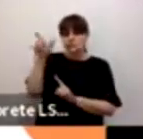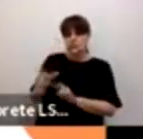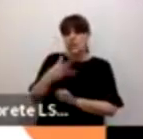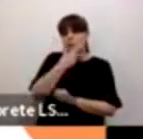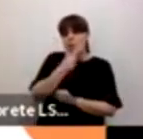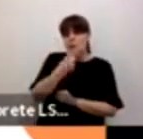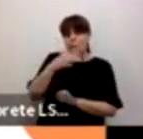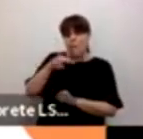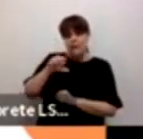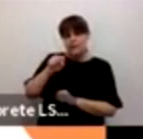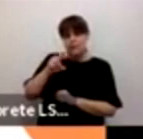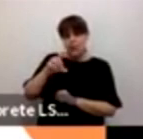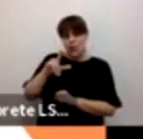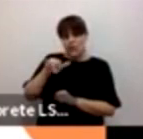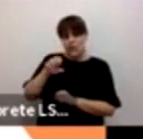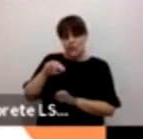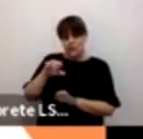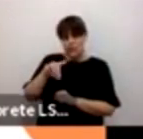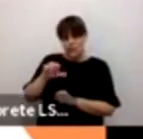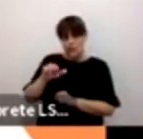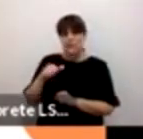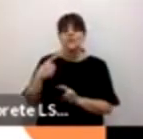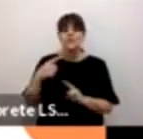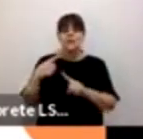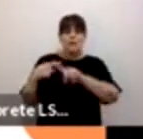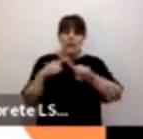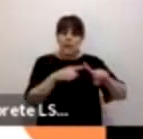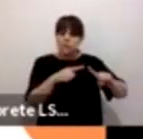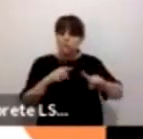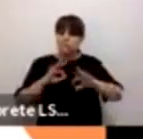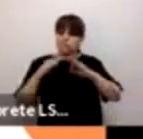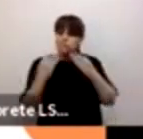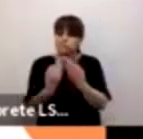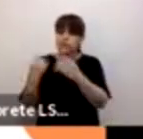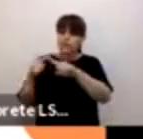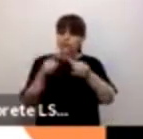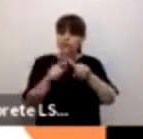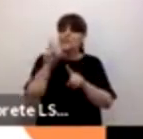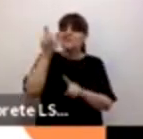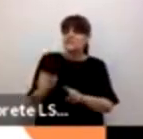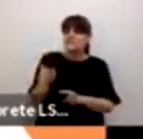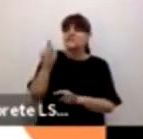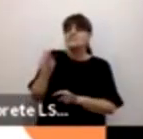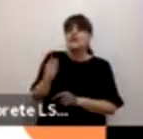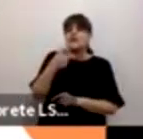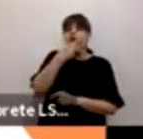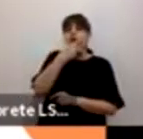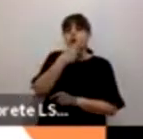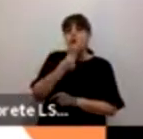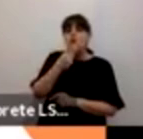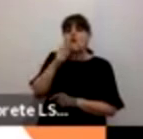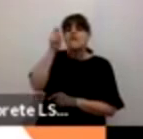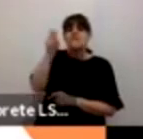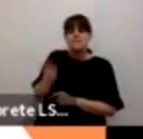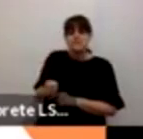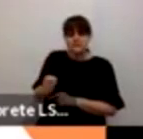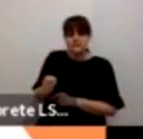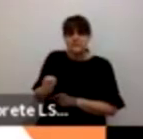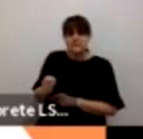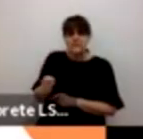poblacionales y explorar las diversas formas que existen de ser hombres y las diversas formas que existen de